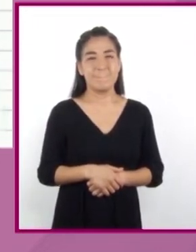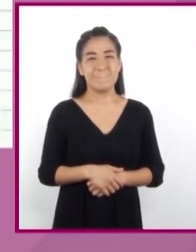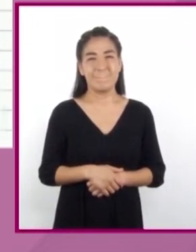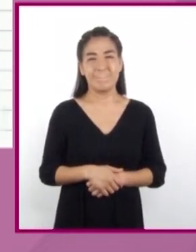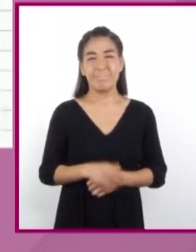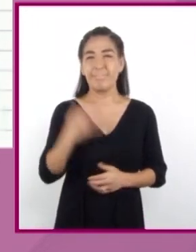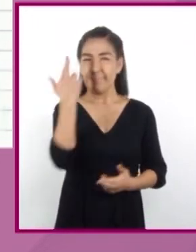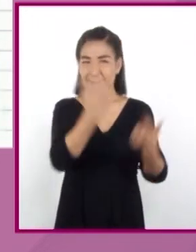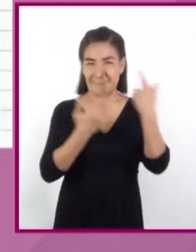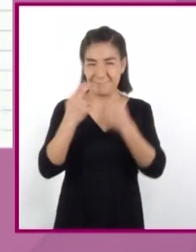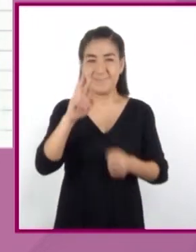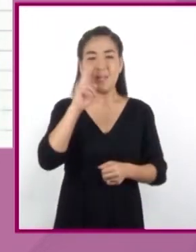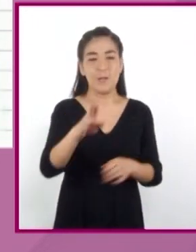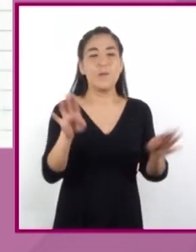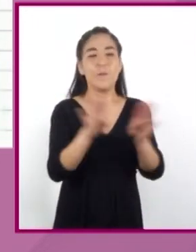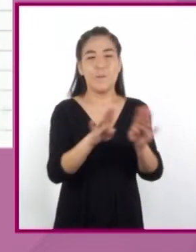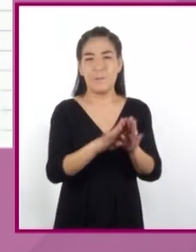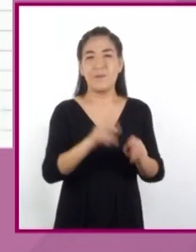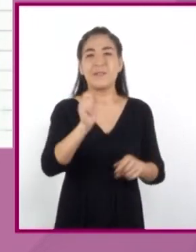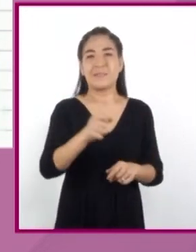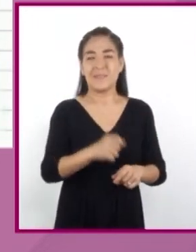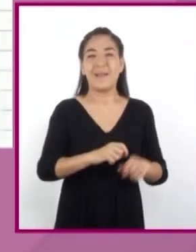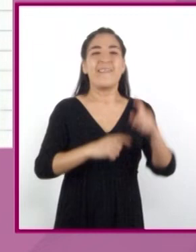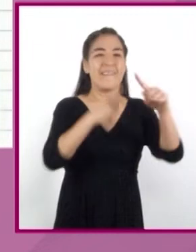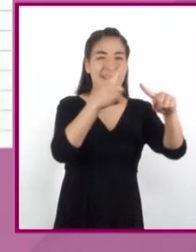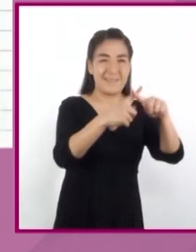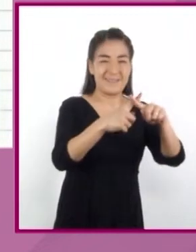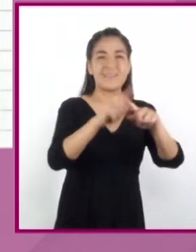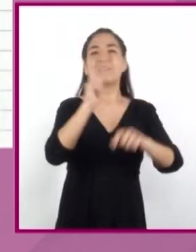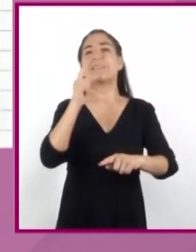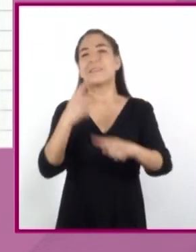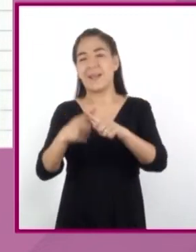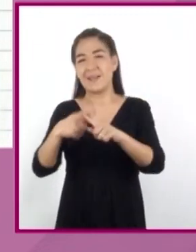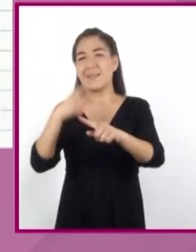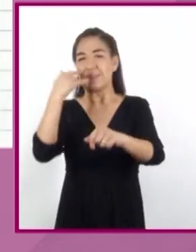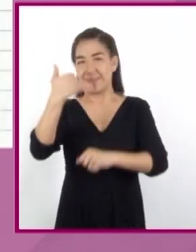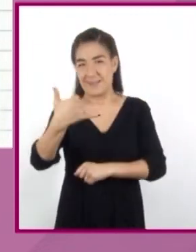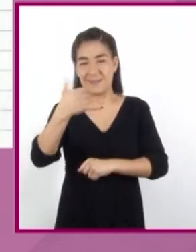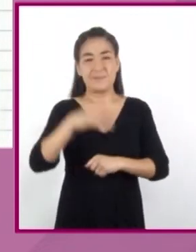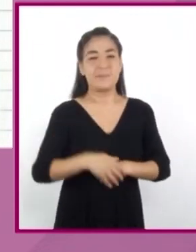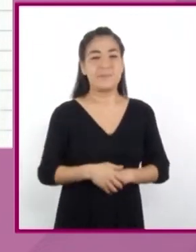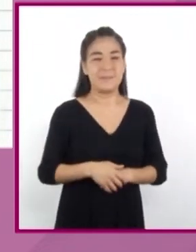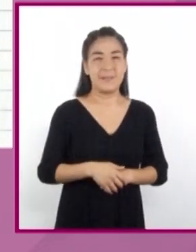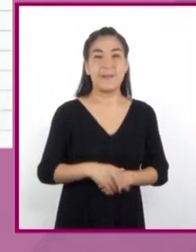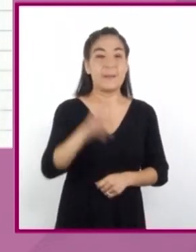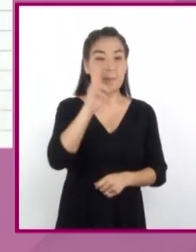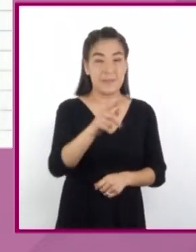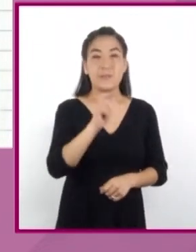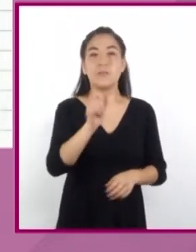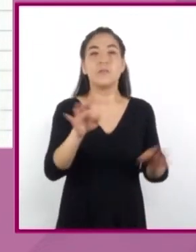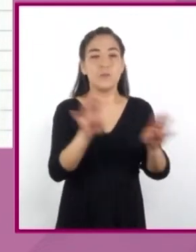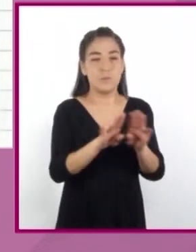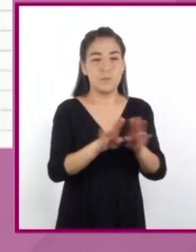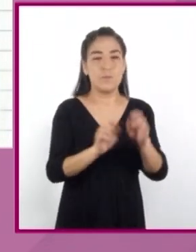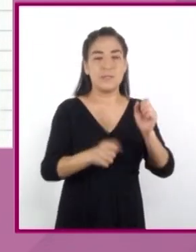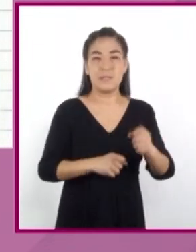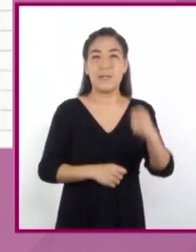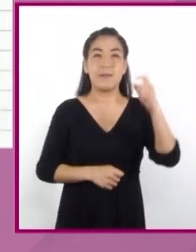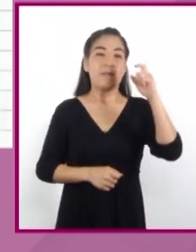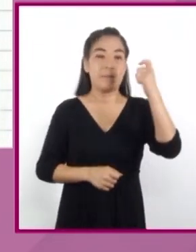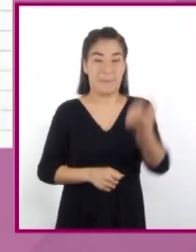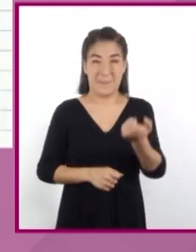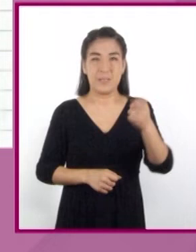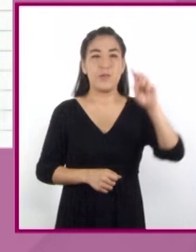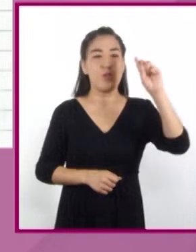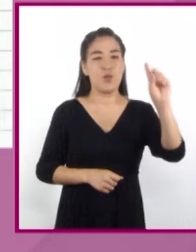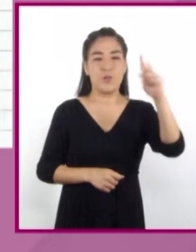Analicemos un poco para determinar quién es X y quién es Y. Observemos que los pesos dependen de los dólares para conocer su